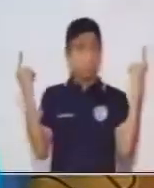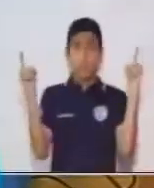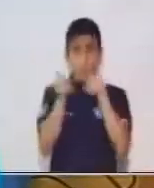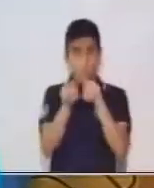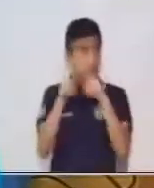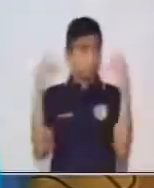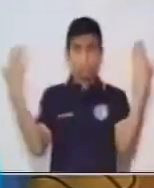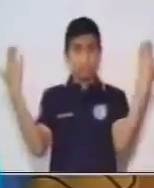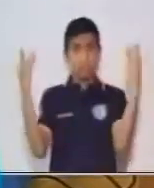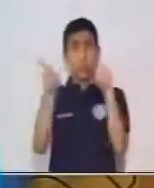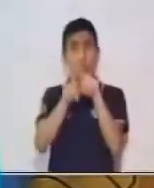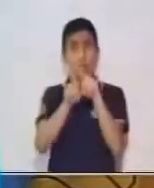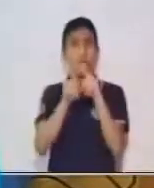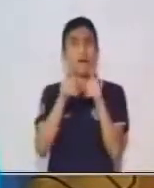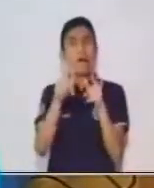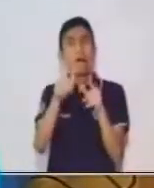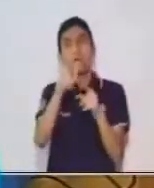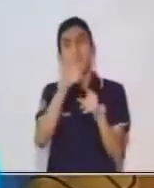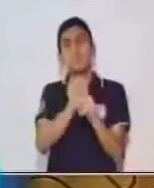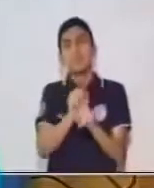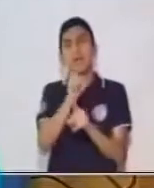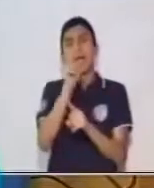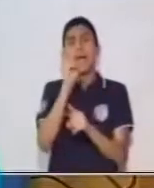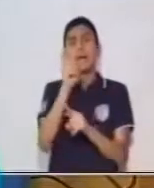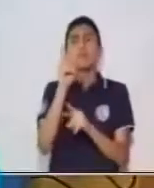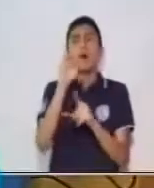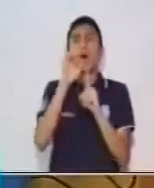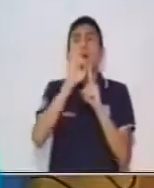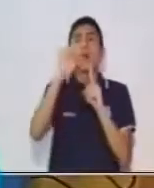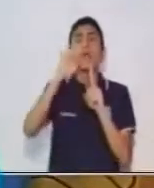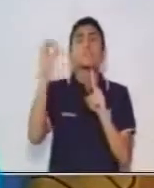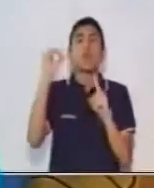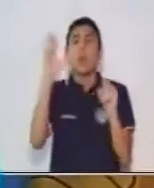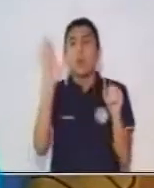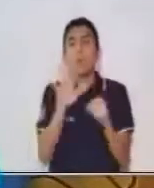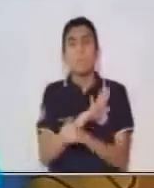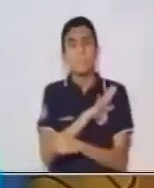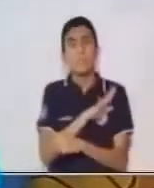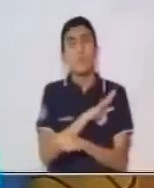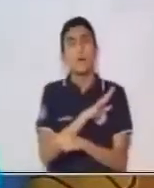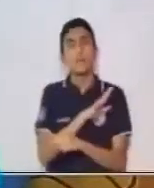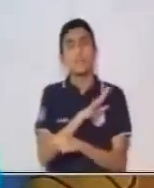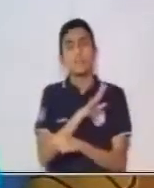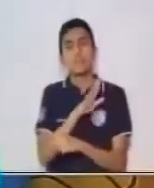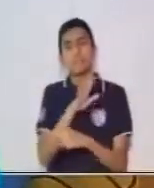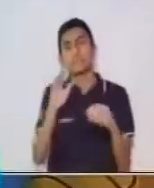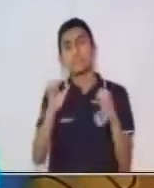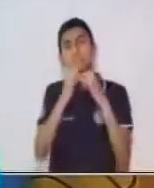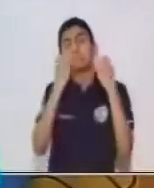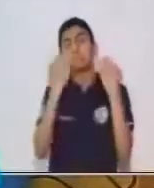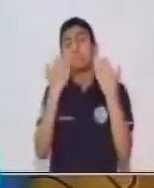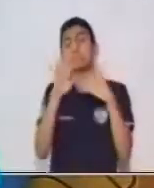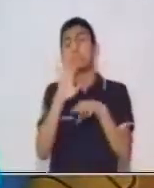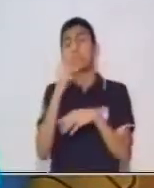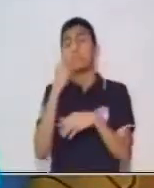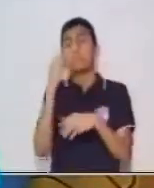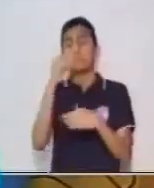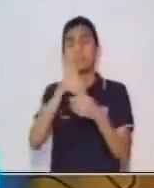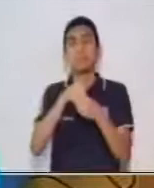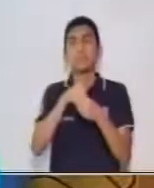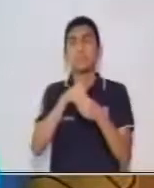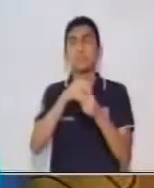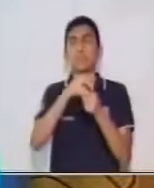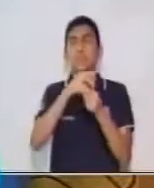Por lo tanto sabemos que esta es una oración compuesta. entonces vamos a agregar nuestros